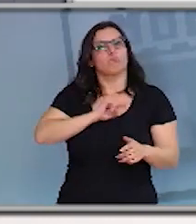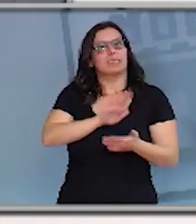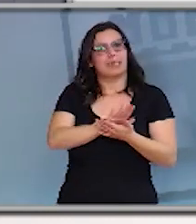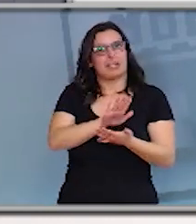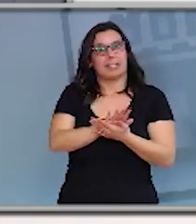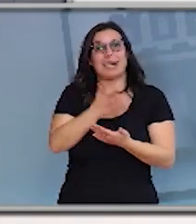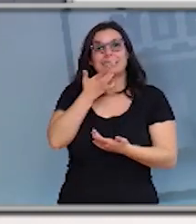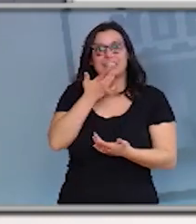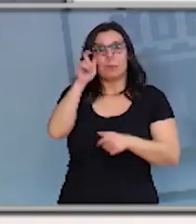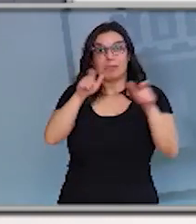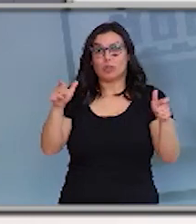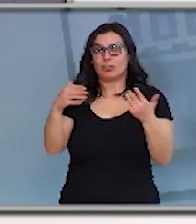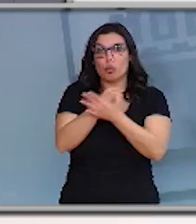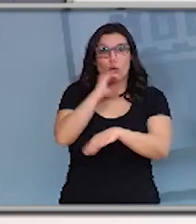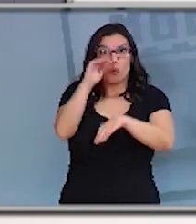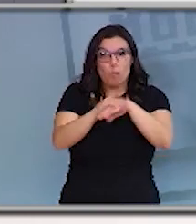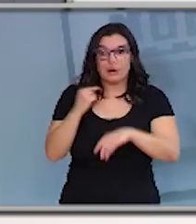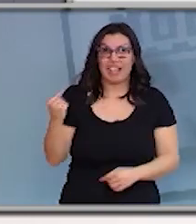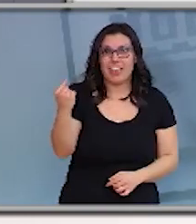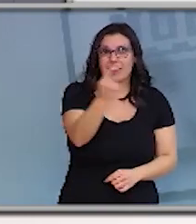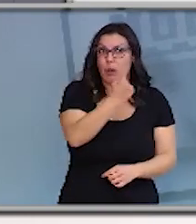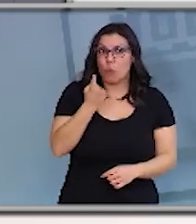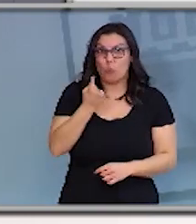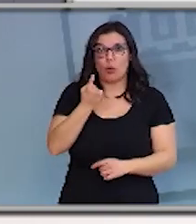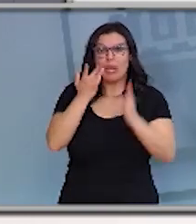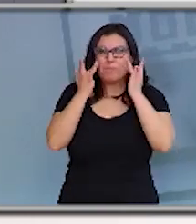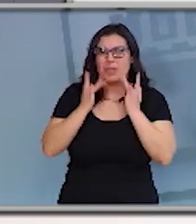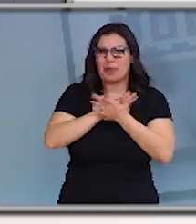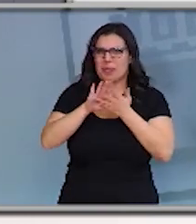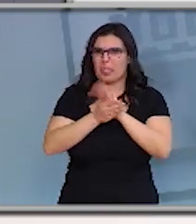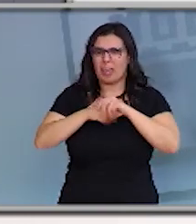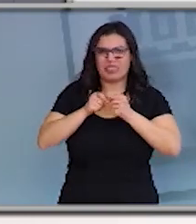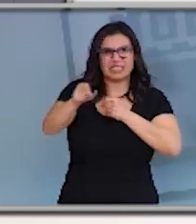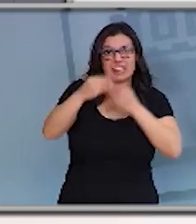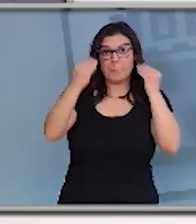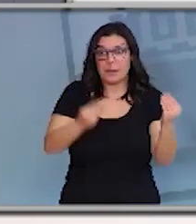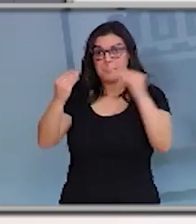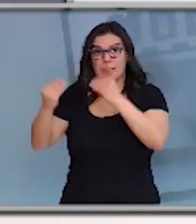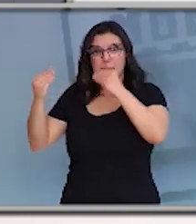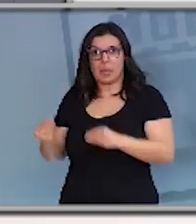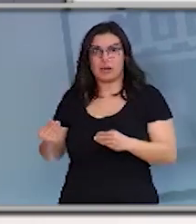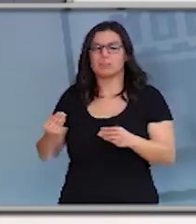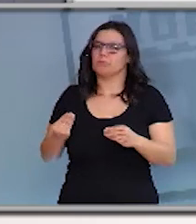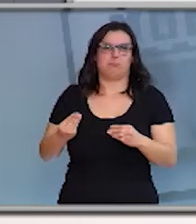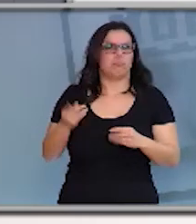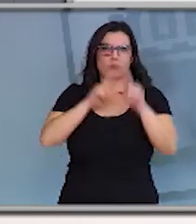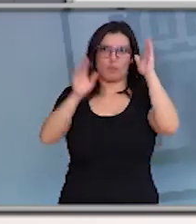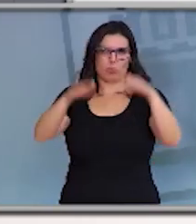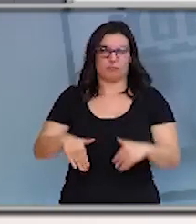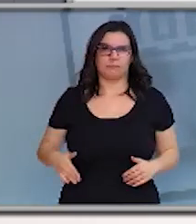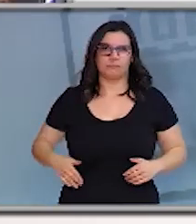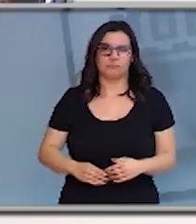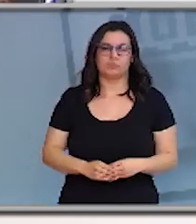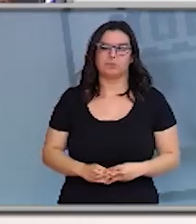si todo el mundo hace lo que tiene que hacer, que es las medidas de higiene, las medidas de distancia y demás, no tendremos problema.